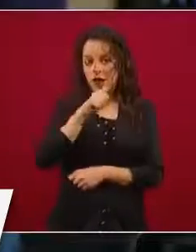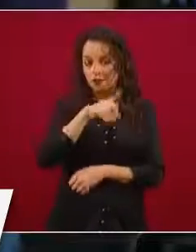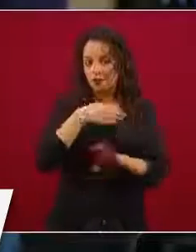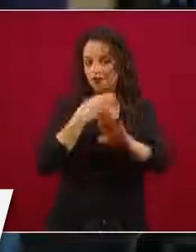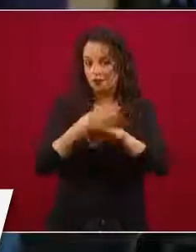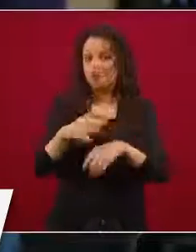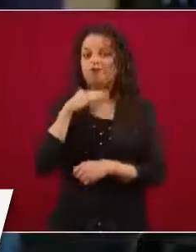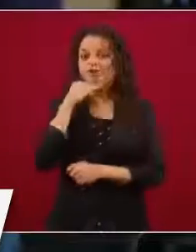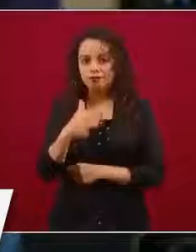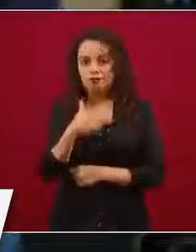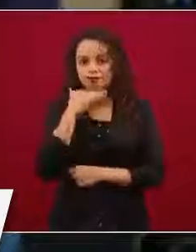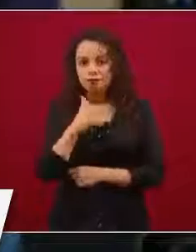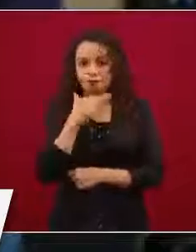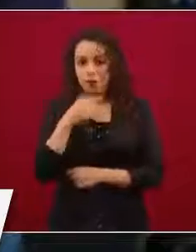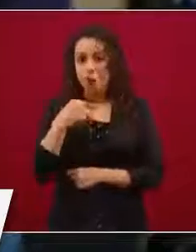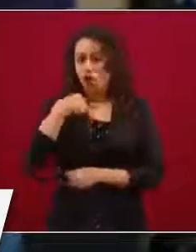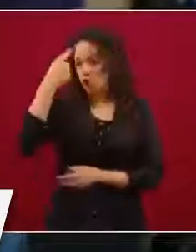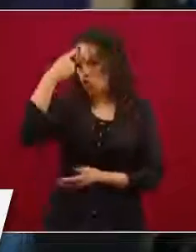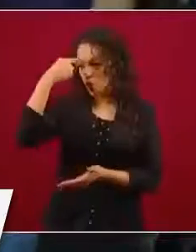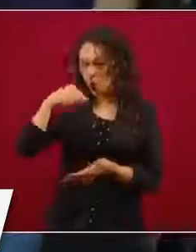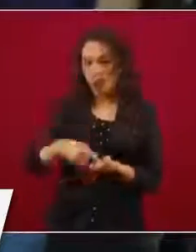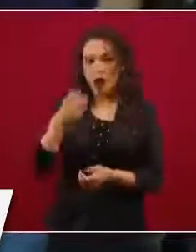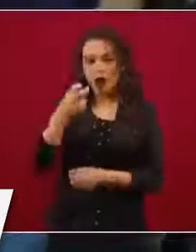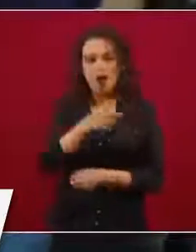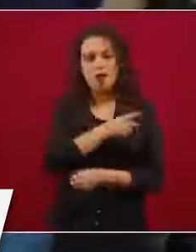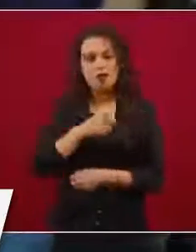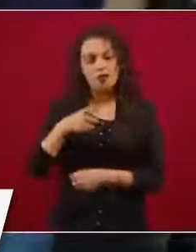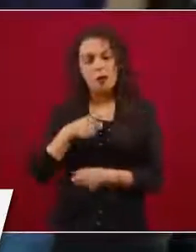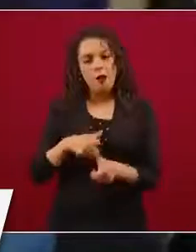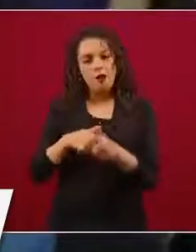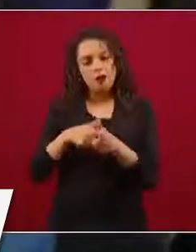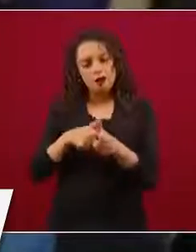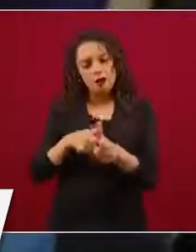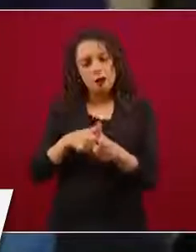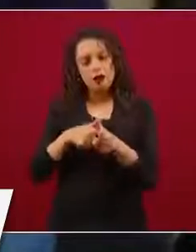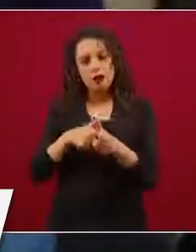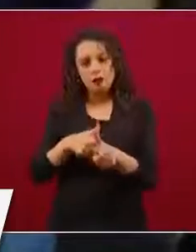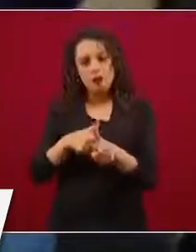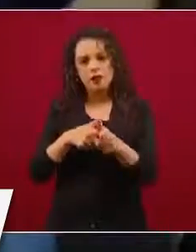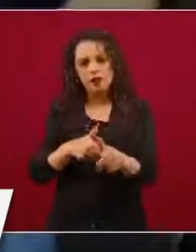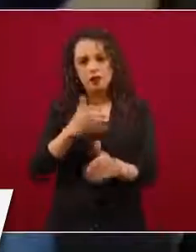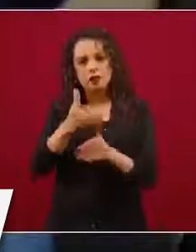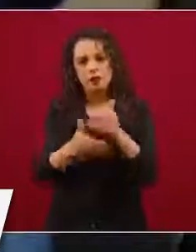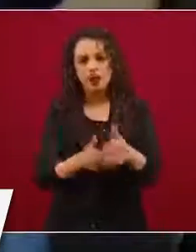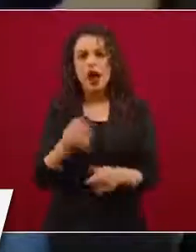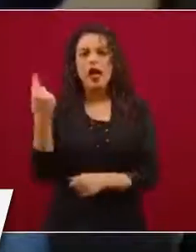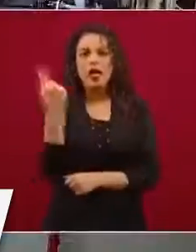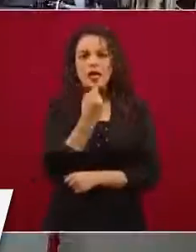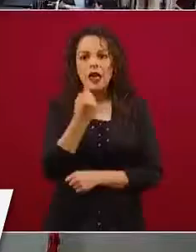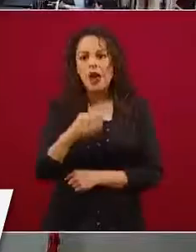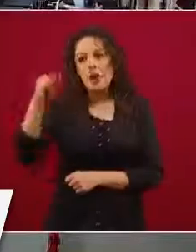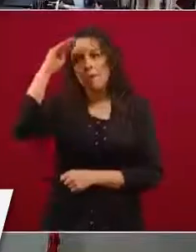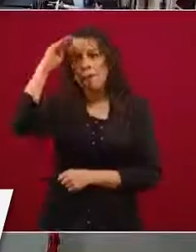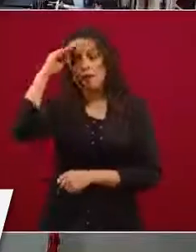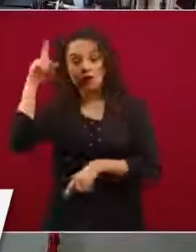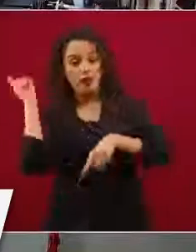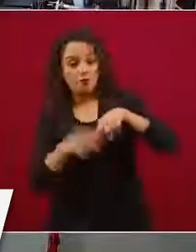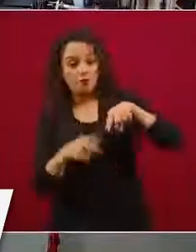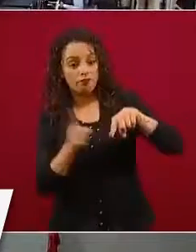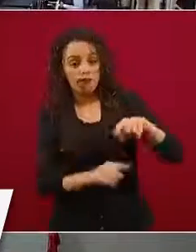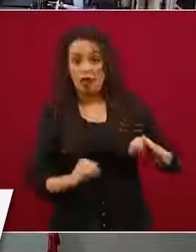son situaciones que deben de salirse adelante más que estar pensando en desmantelar instituciones. Muchas gracias. Pues yo